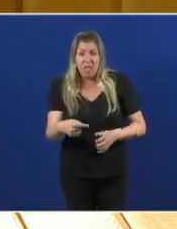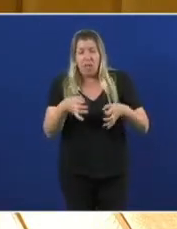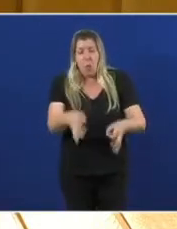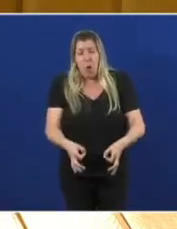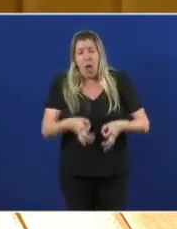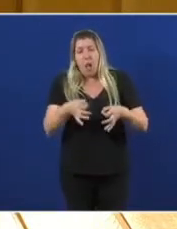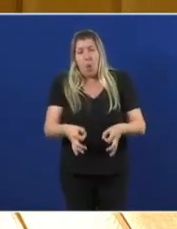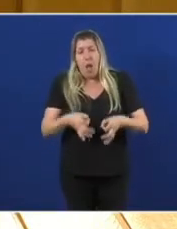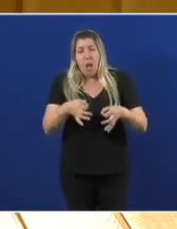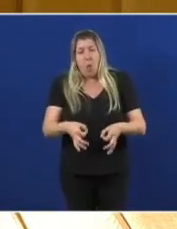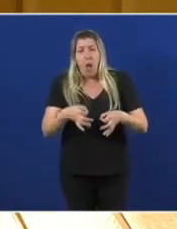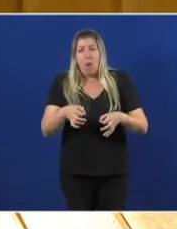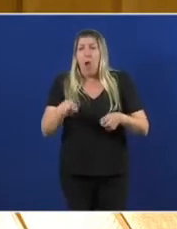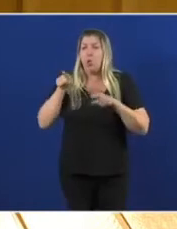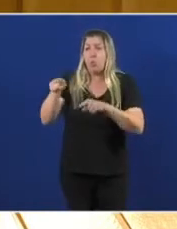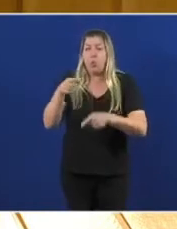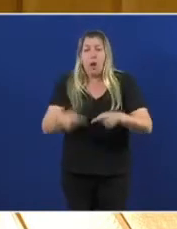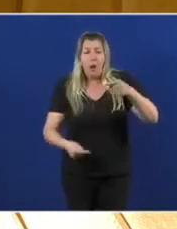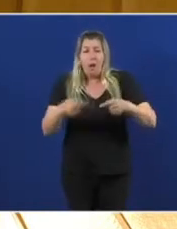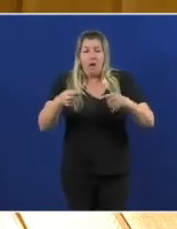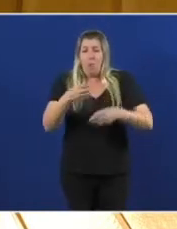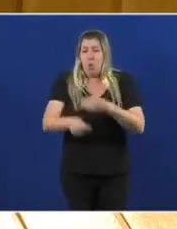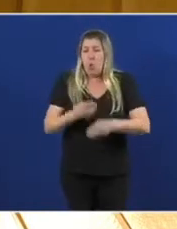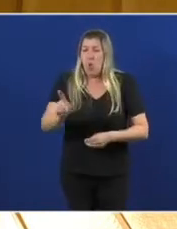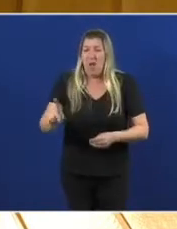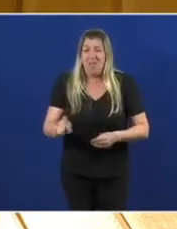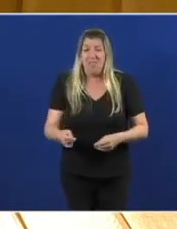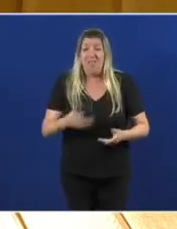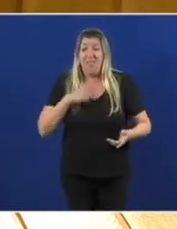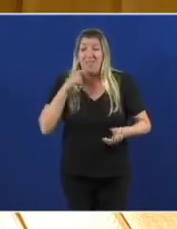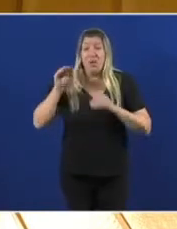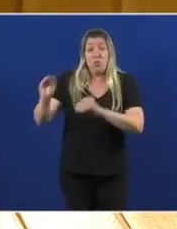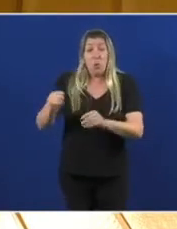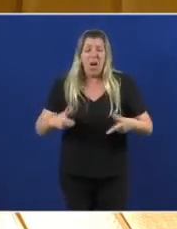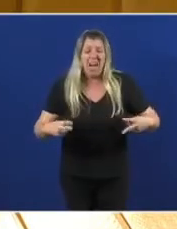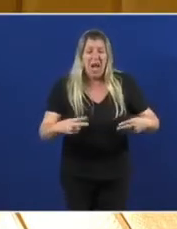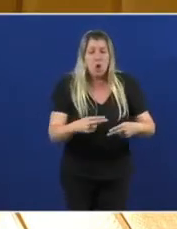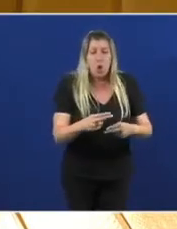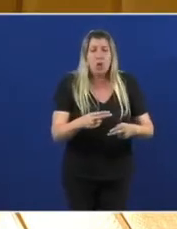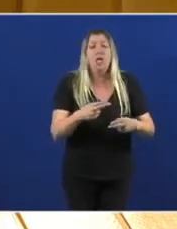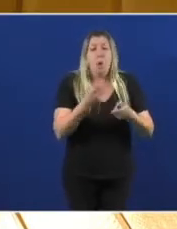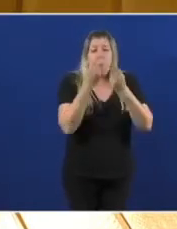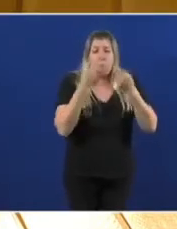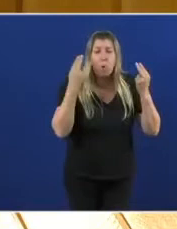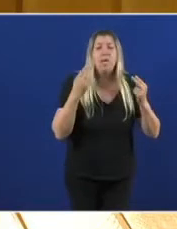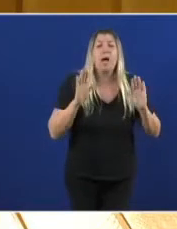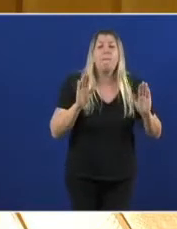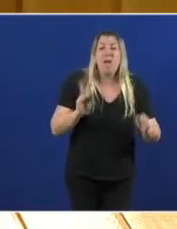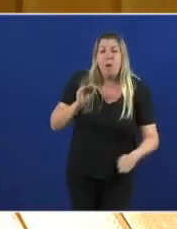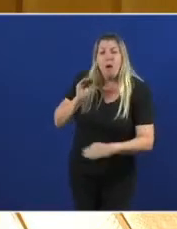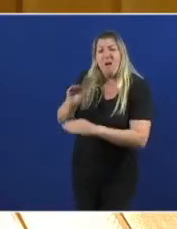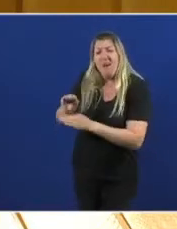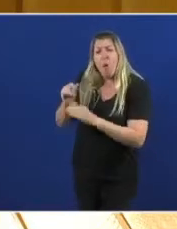que non quere corregir. E mentre vostedes recortan a pública, que fai? A padriña unha universidade